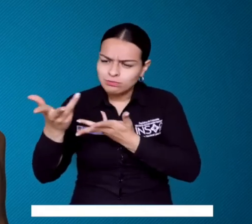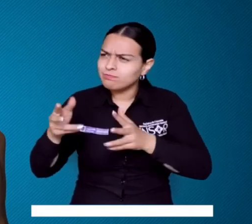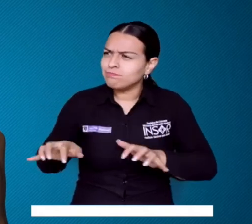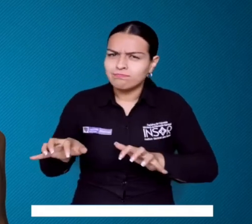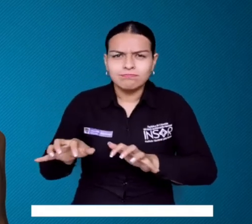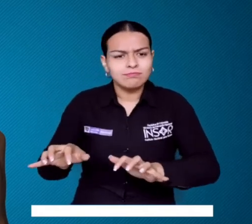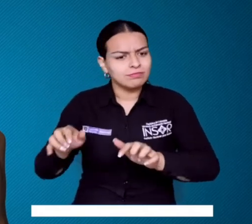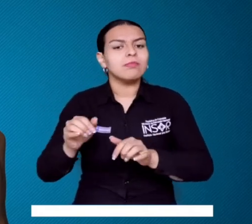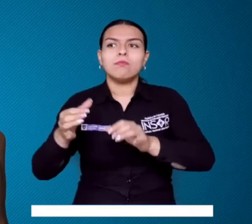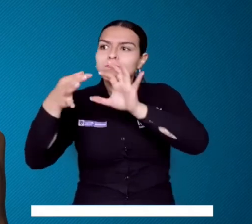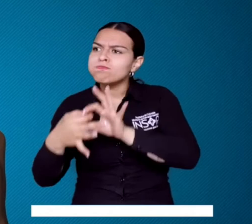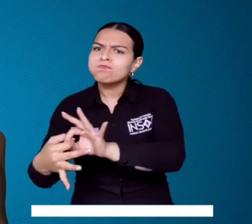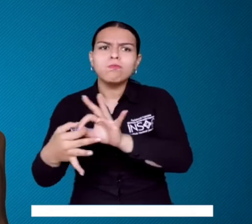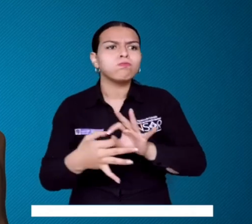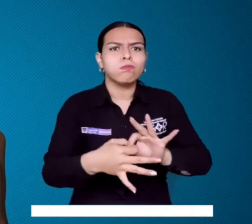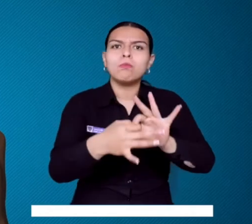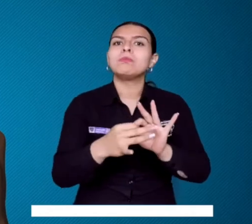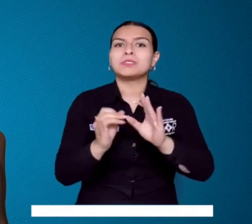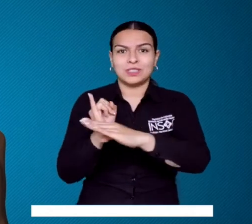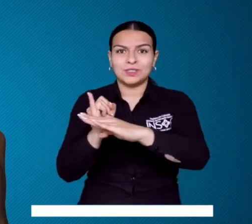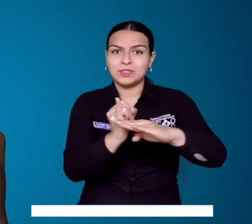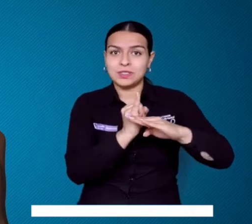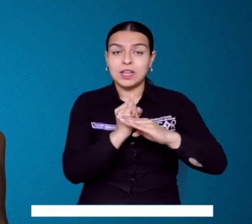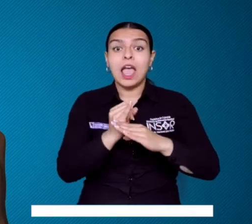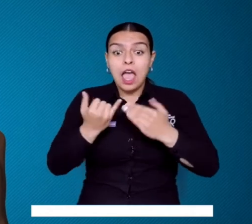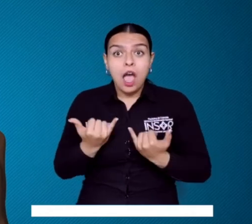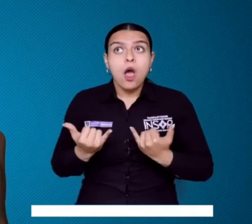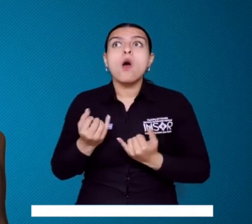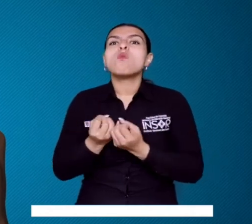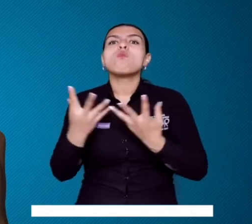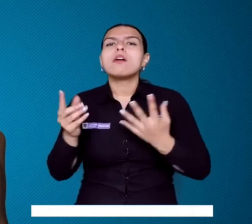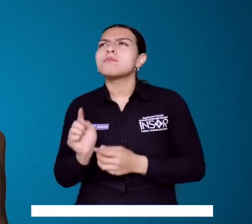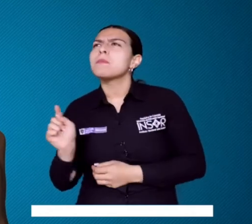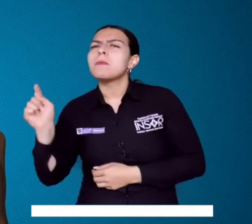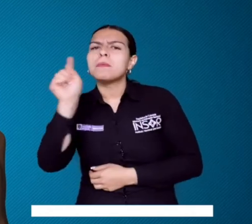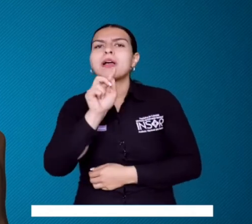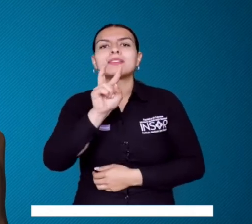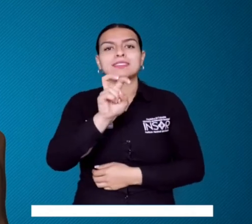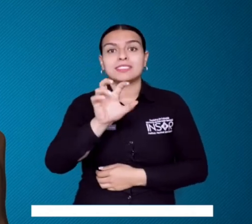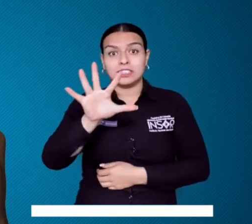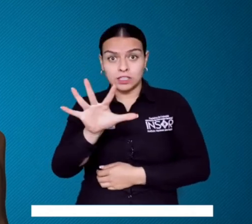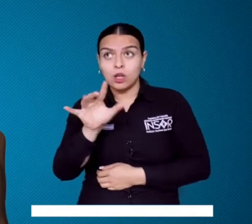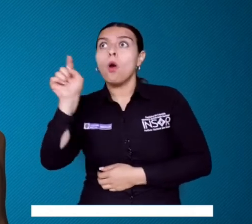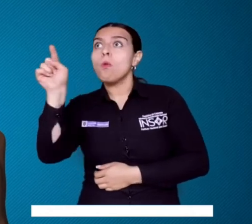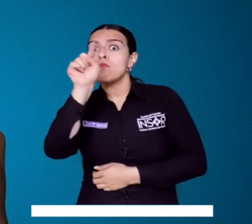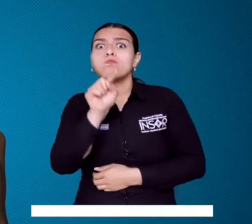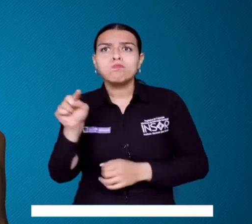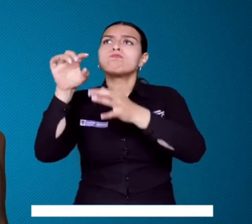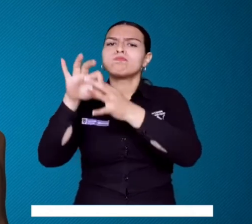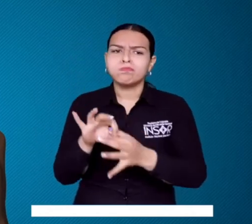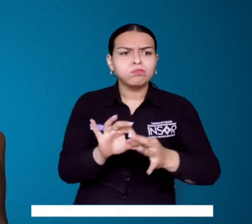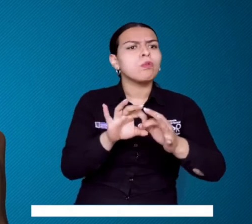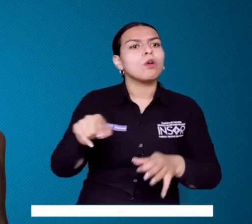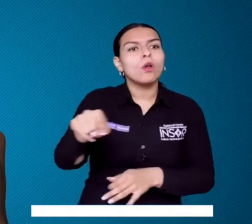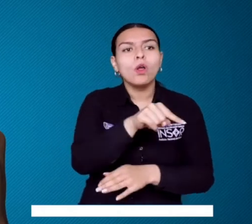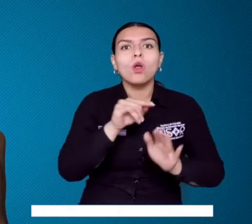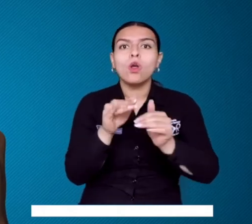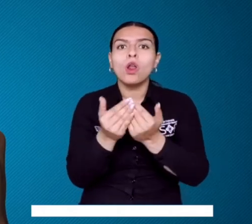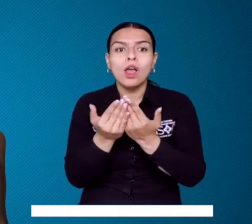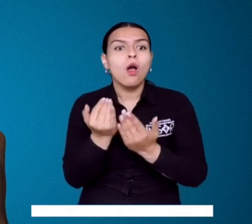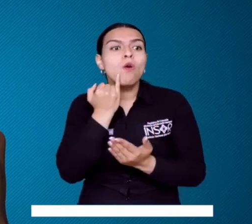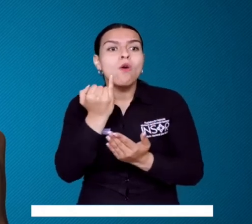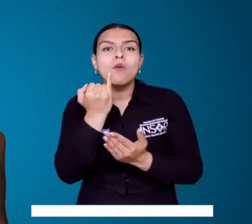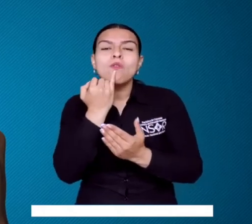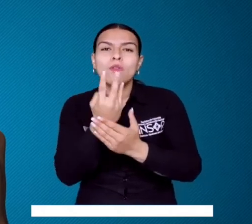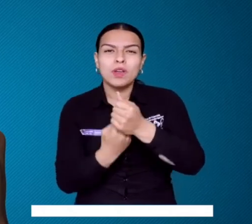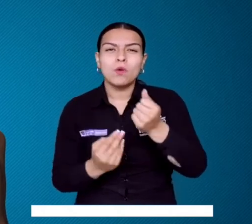estudiantes sordos de nuestro país. Para este año logramos una de más de 75 Secretarías de Educación Certificadas con sus respectivas instituciones educativas en